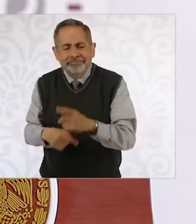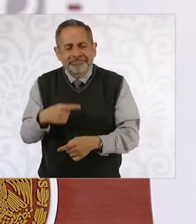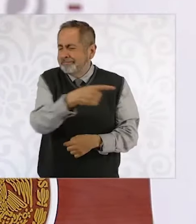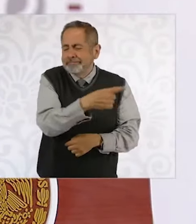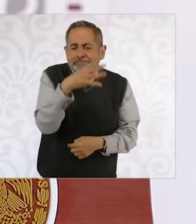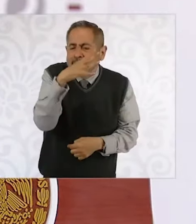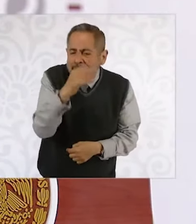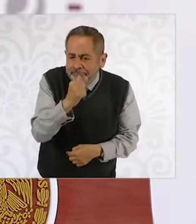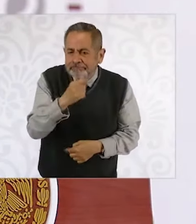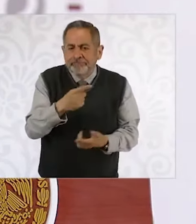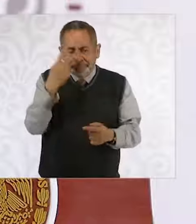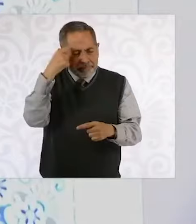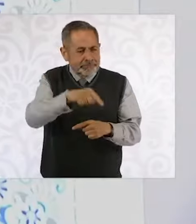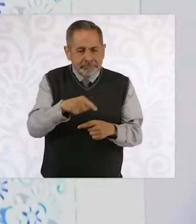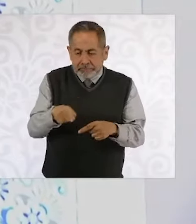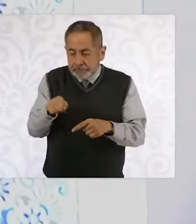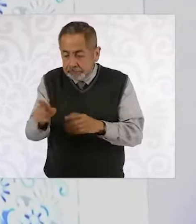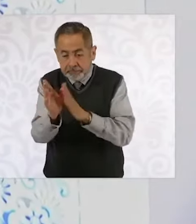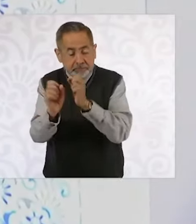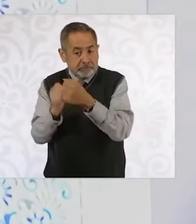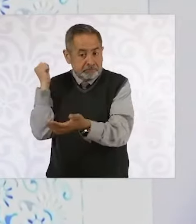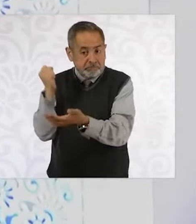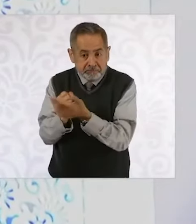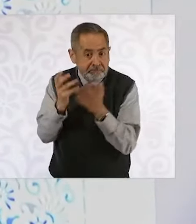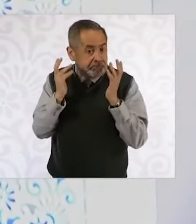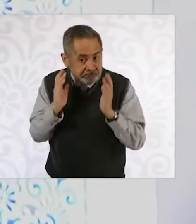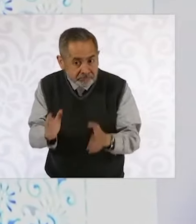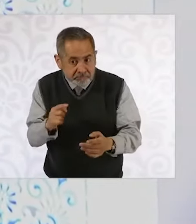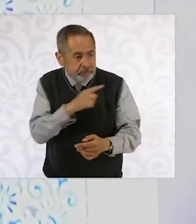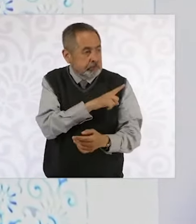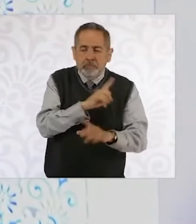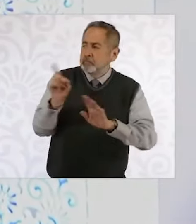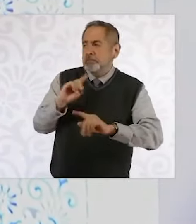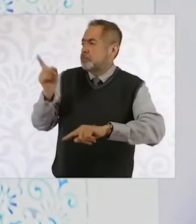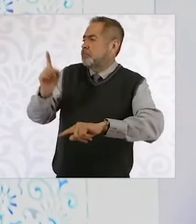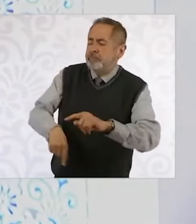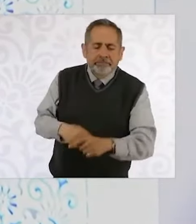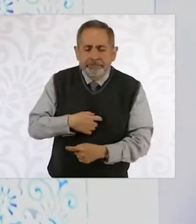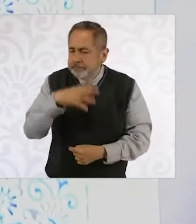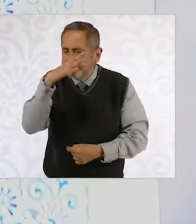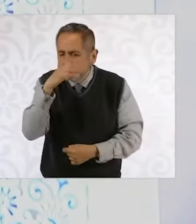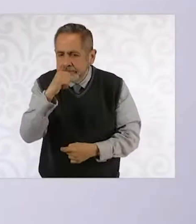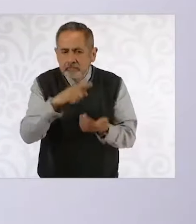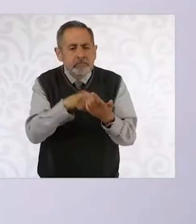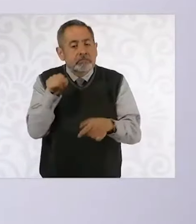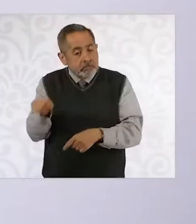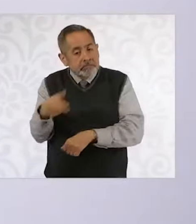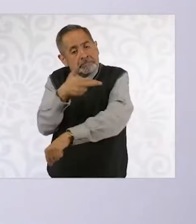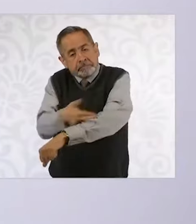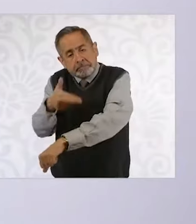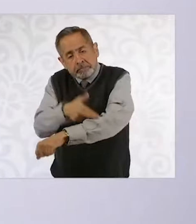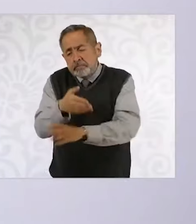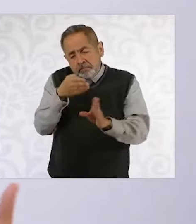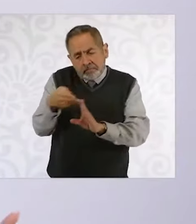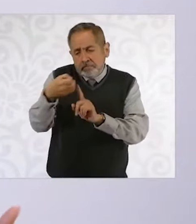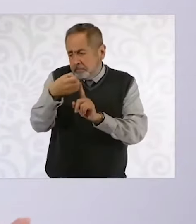ni de echar para atrás una reforma constitucional que siguió todos los procesos